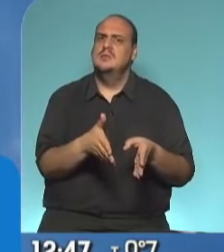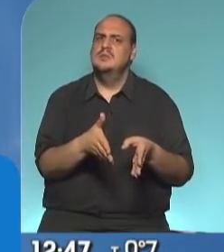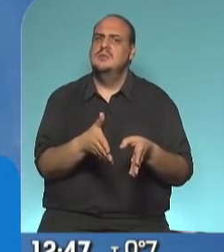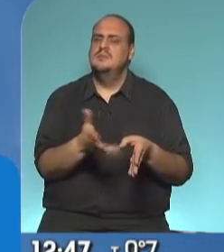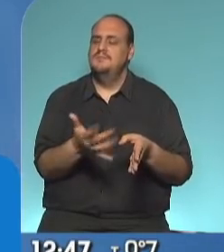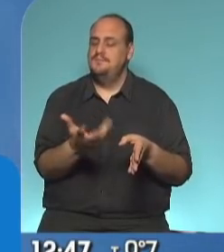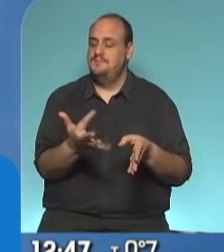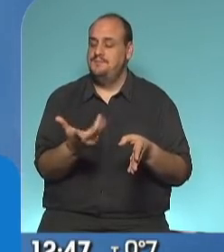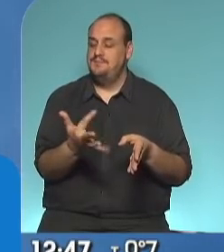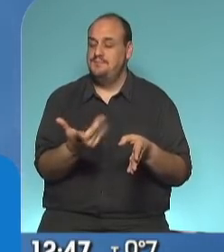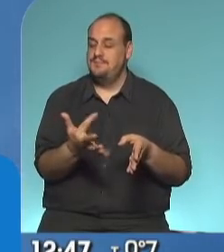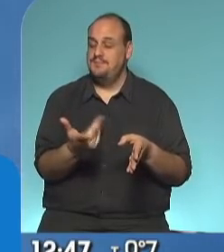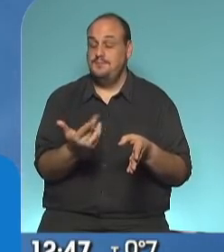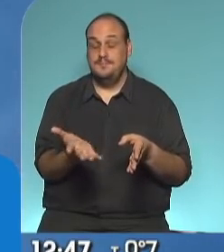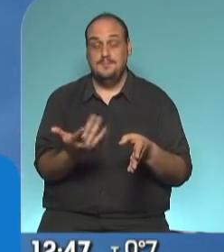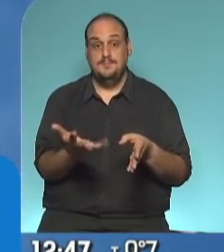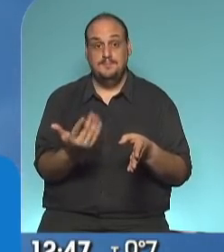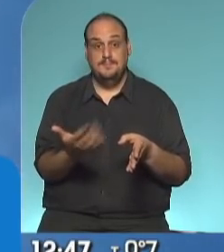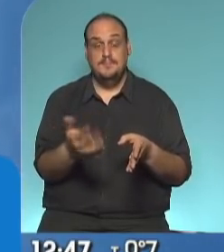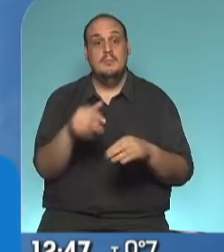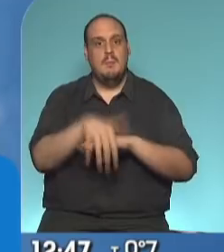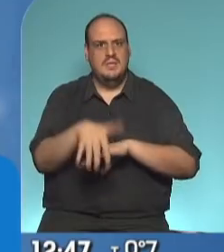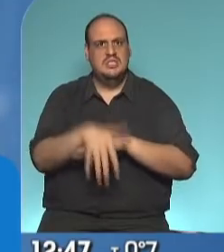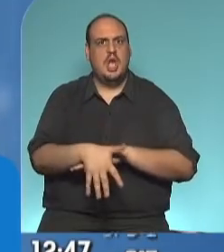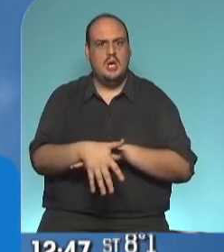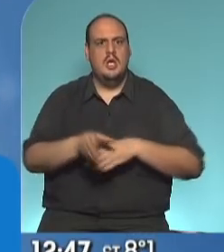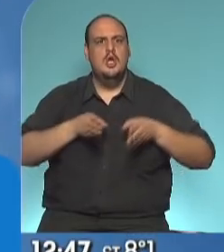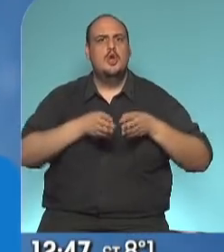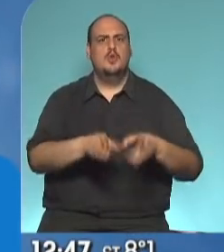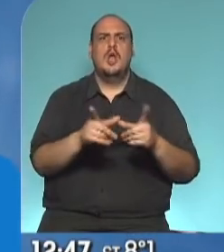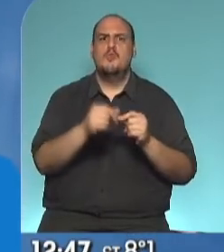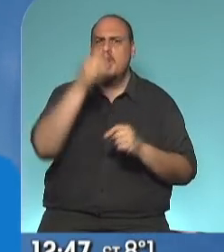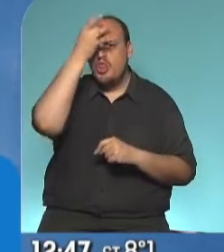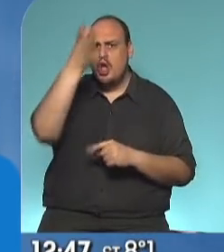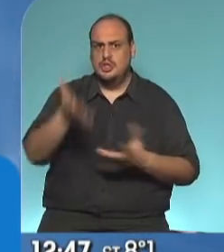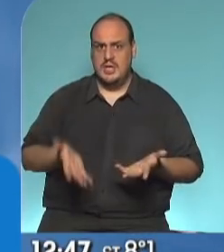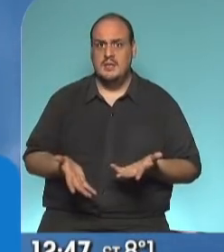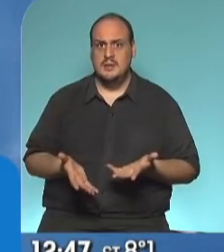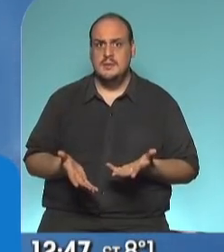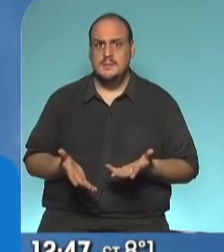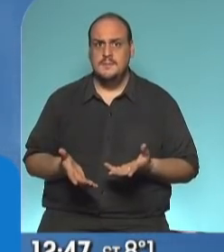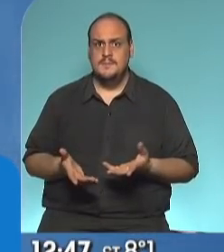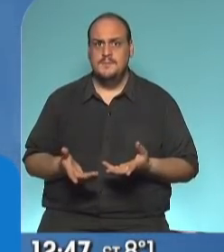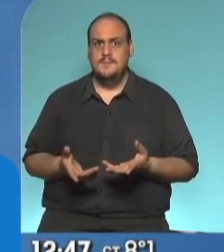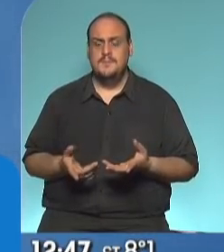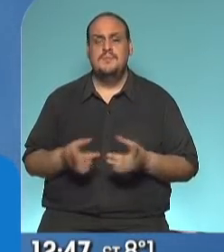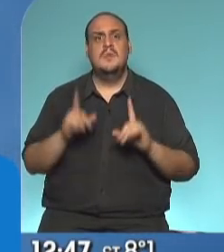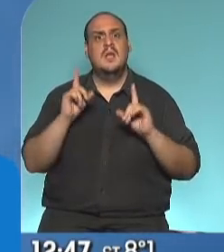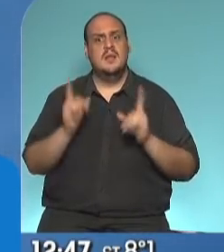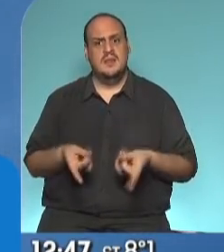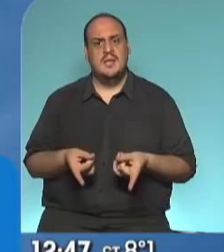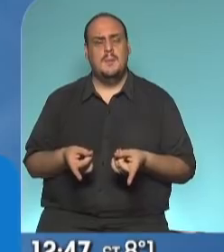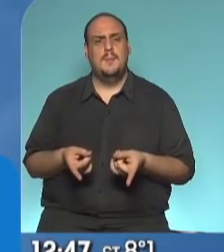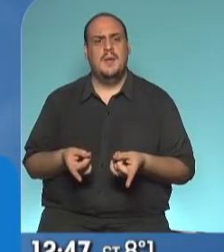Misiones, la ruta número 12, y que también